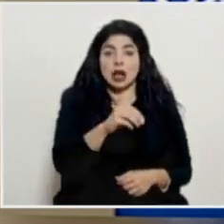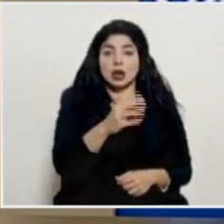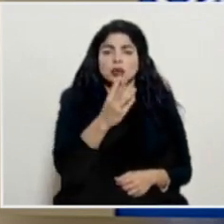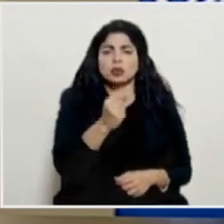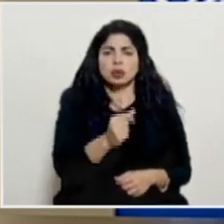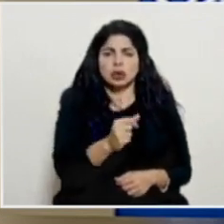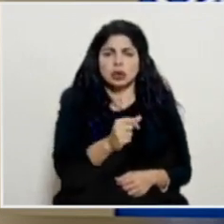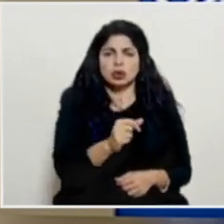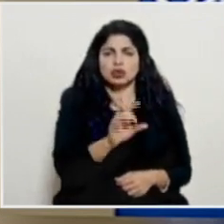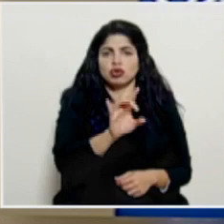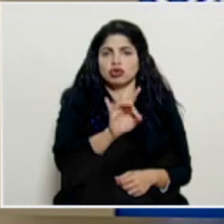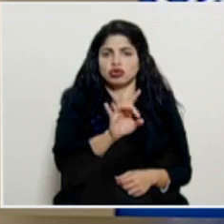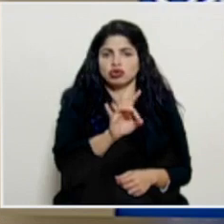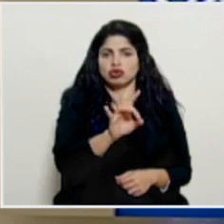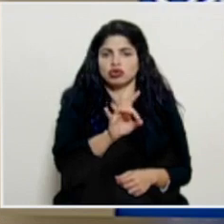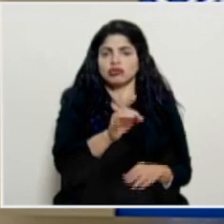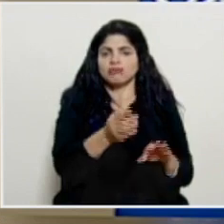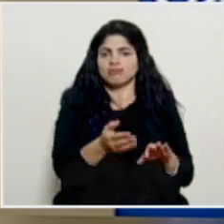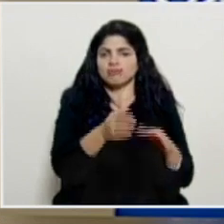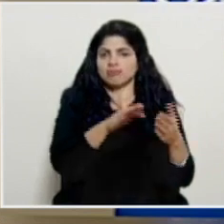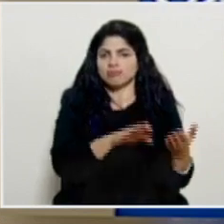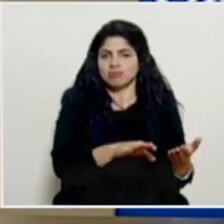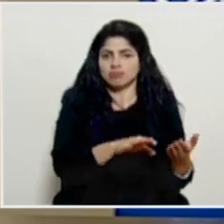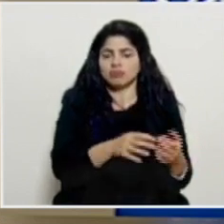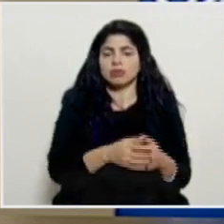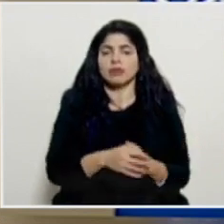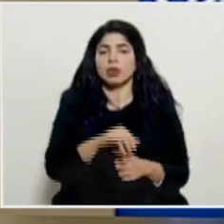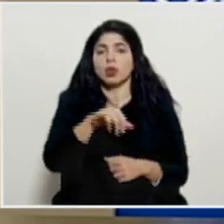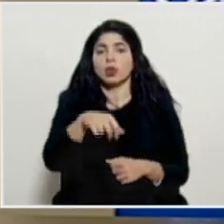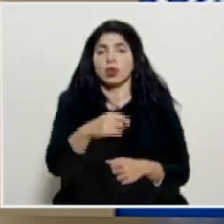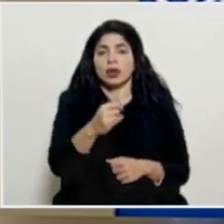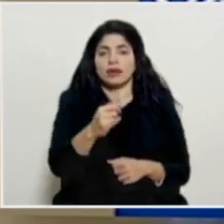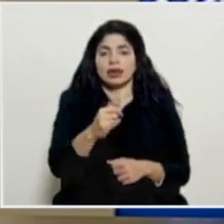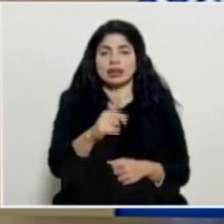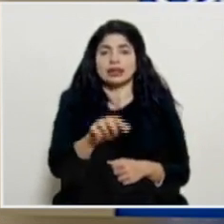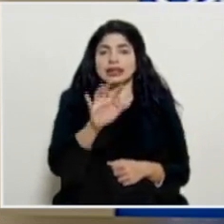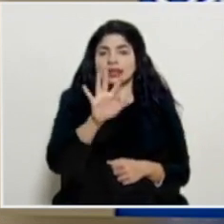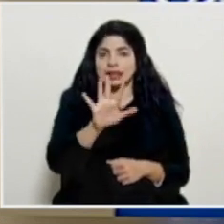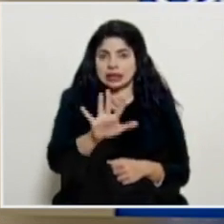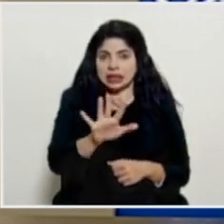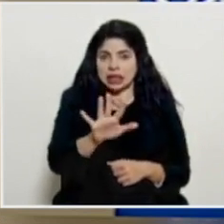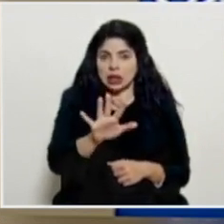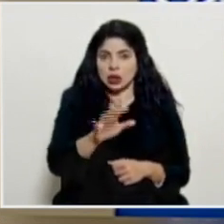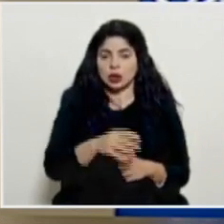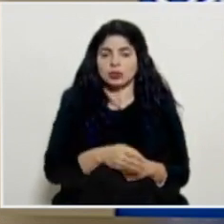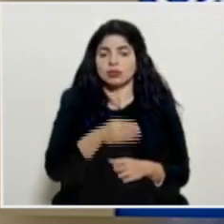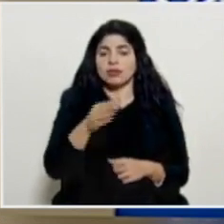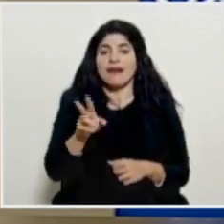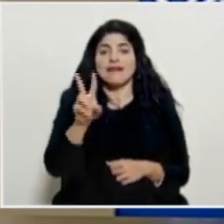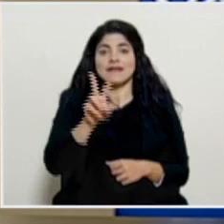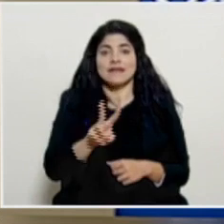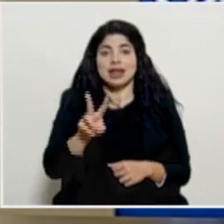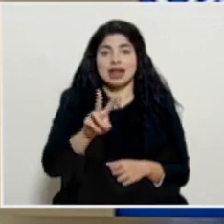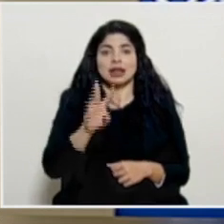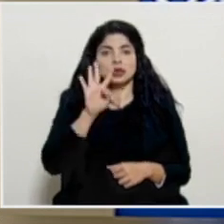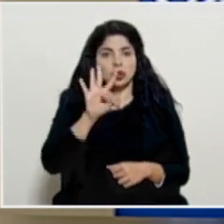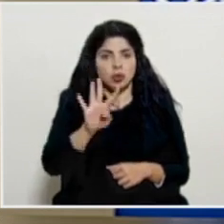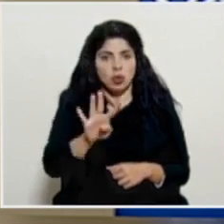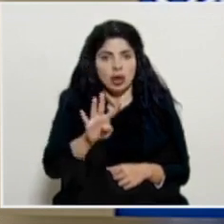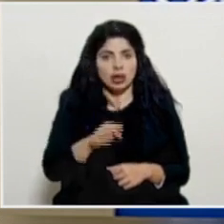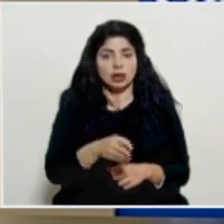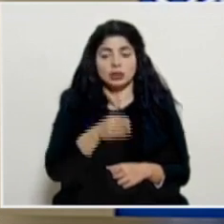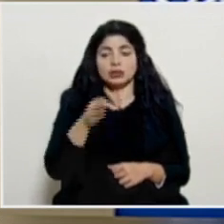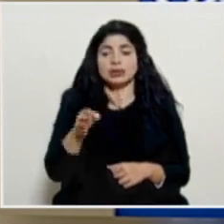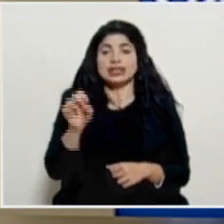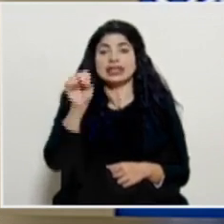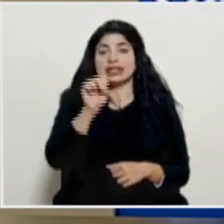registraron 8 lamentables fallecimientos, el jueves se contabilizan 5, el viernes 4, el